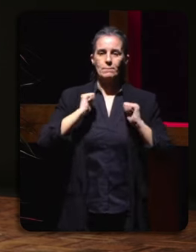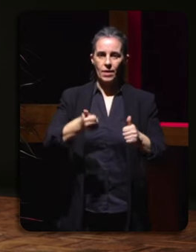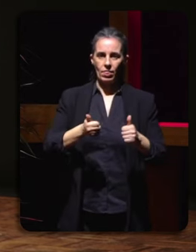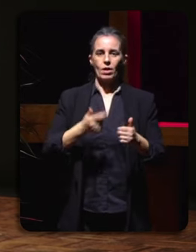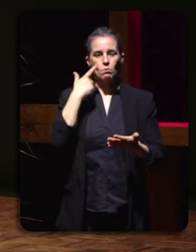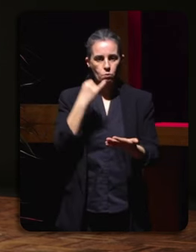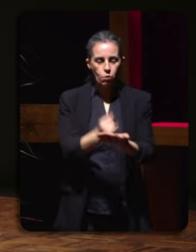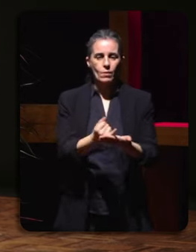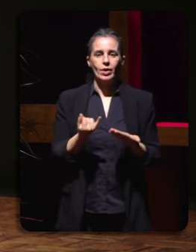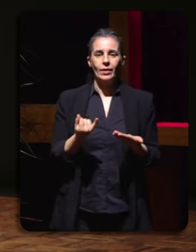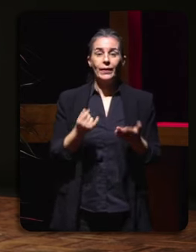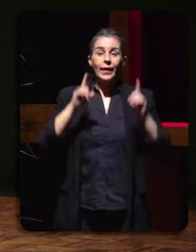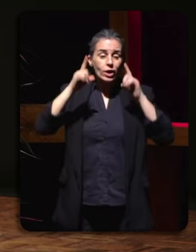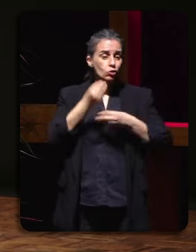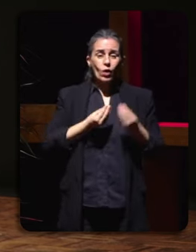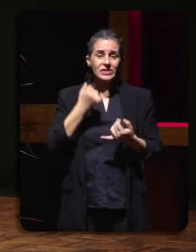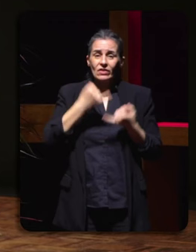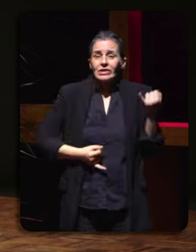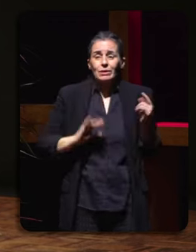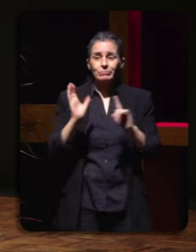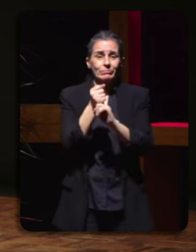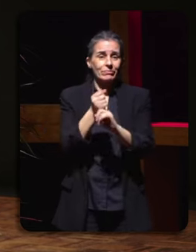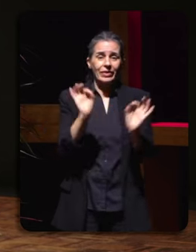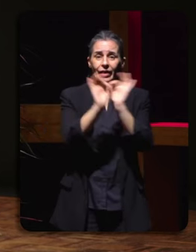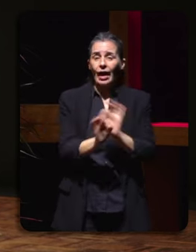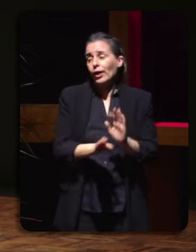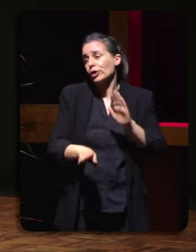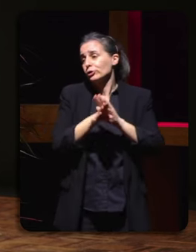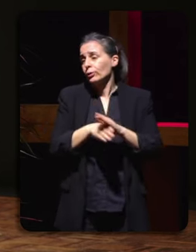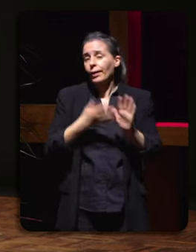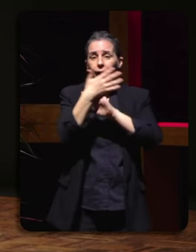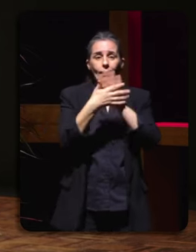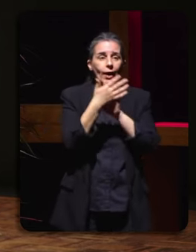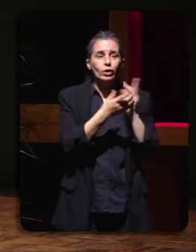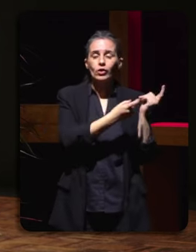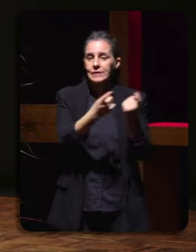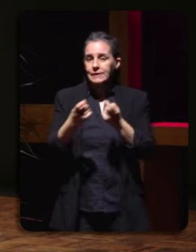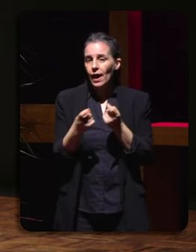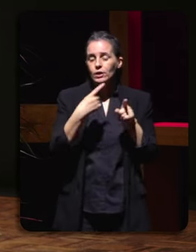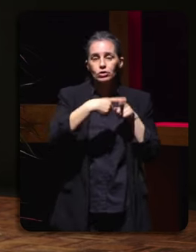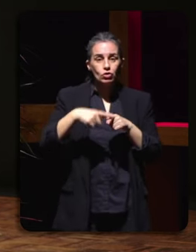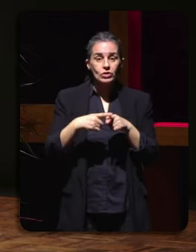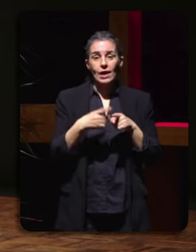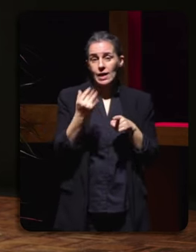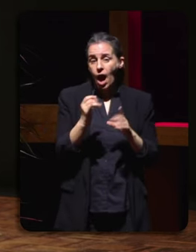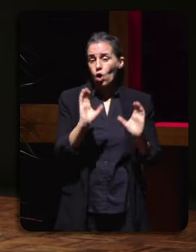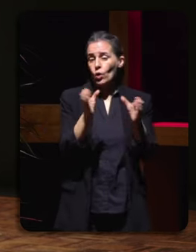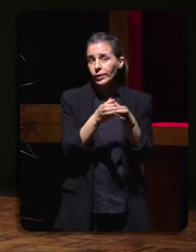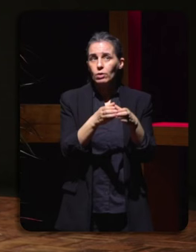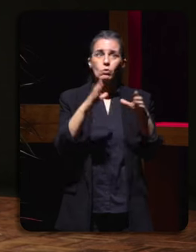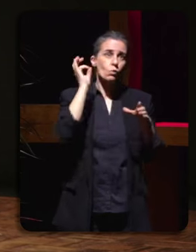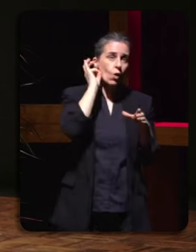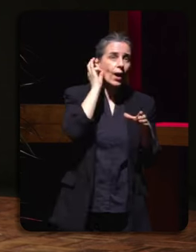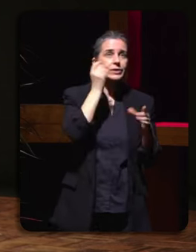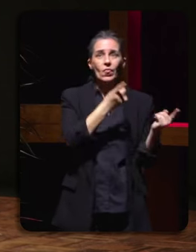senón eu creo que non conseguiremos nada seguiremos charlando falando das das necesidades que temos como colectivo as mulleres